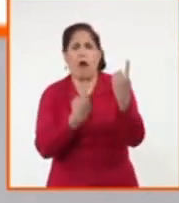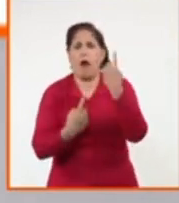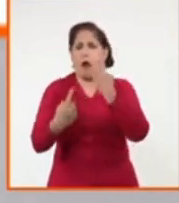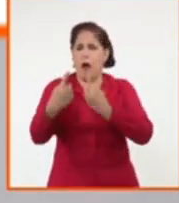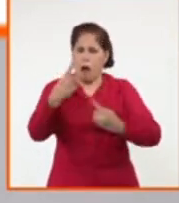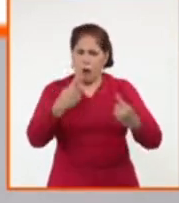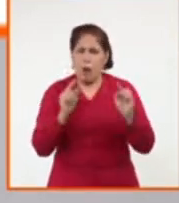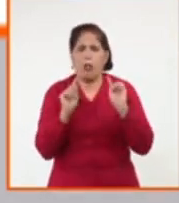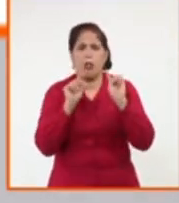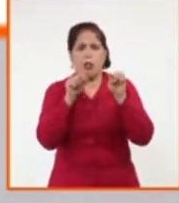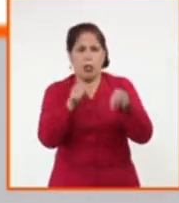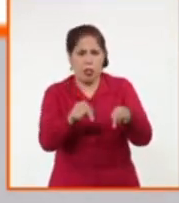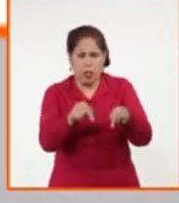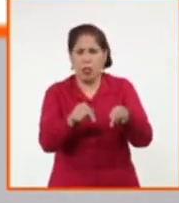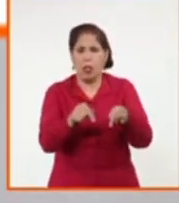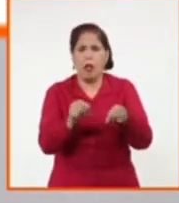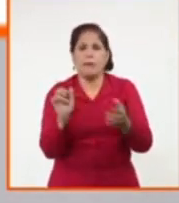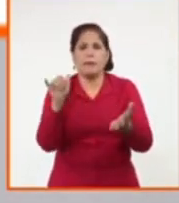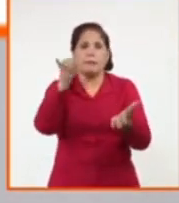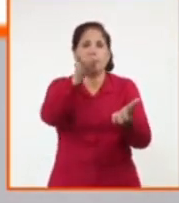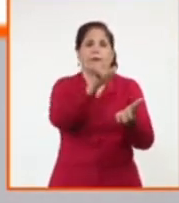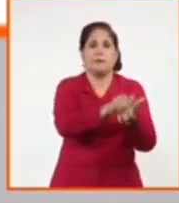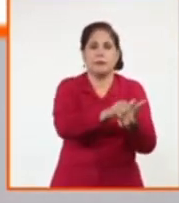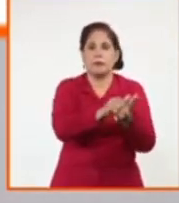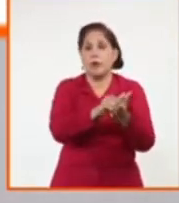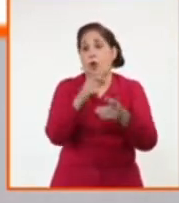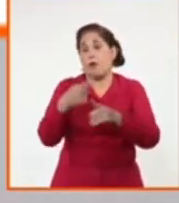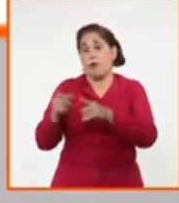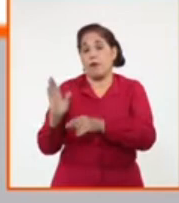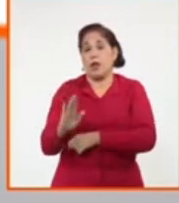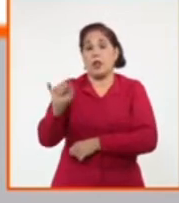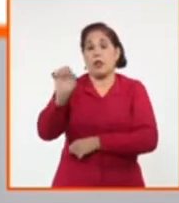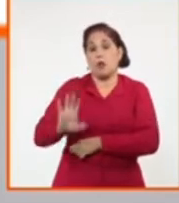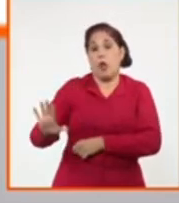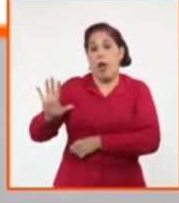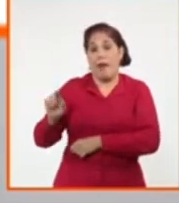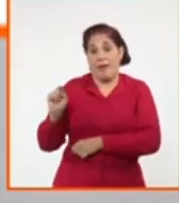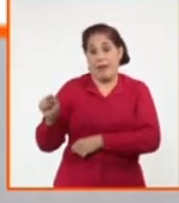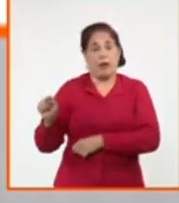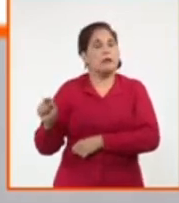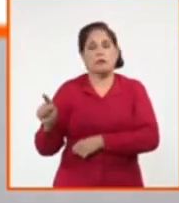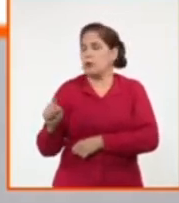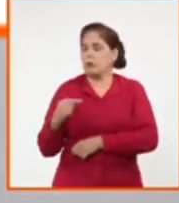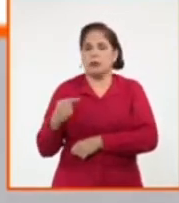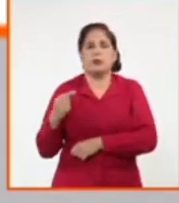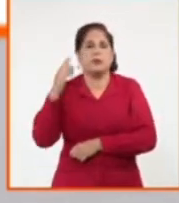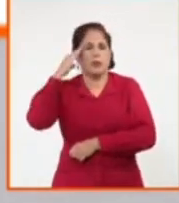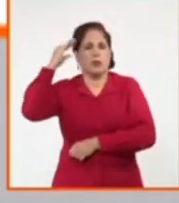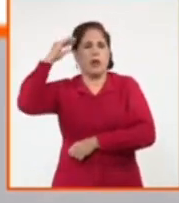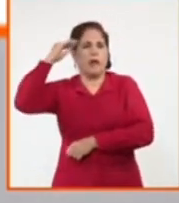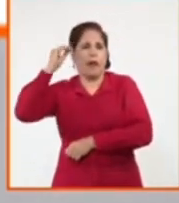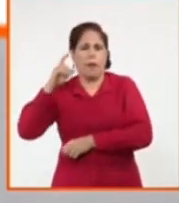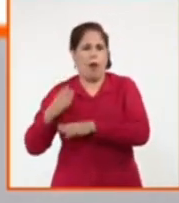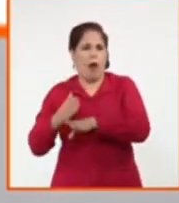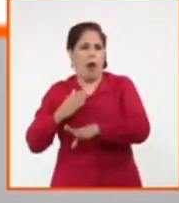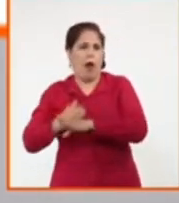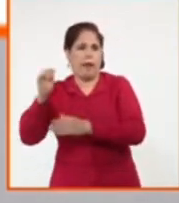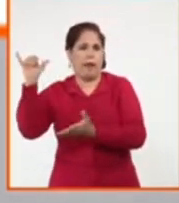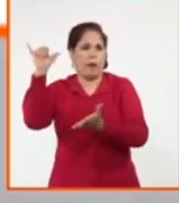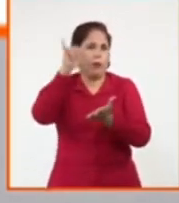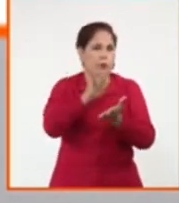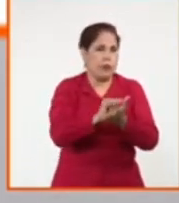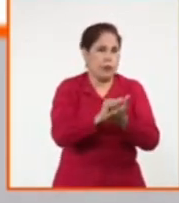ellos que han hecho escala o han venido de Sudáfrica, lo han detectado en su país. Y yo